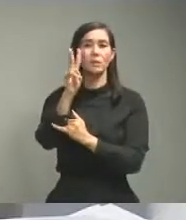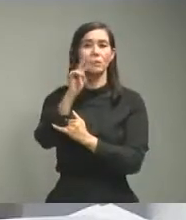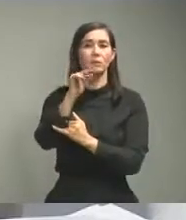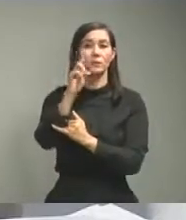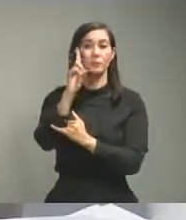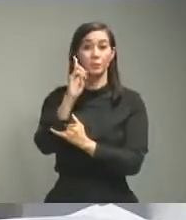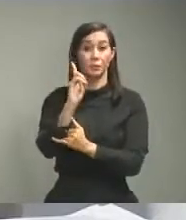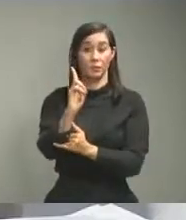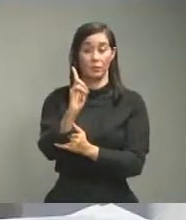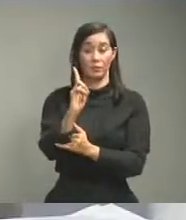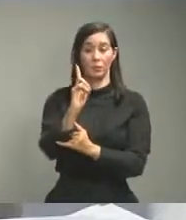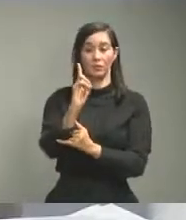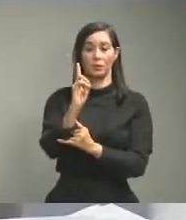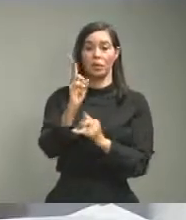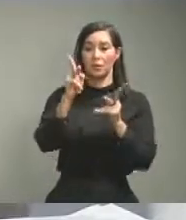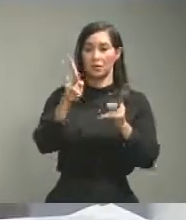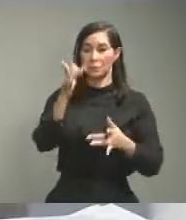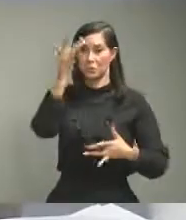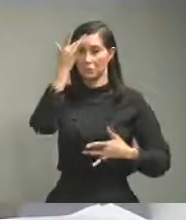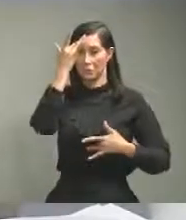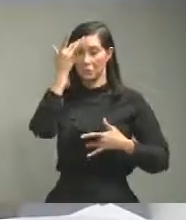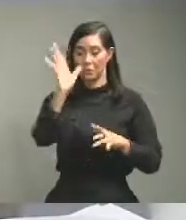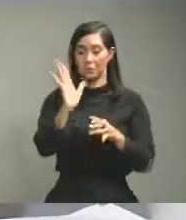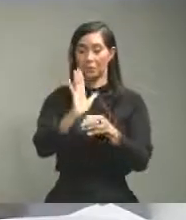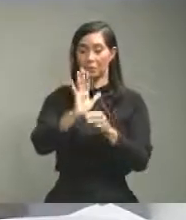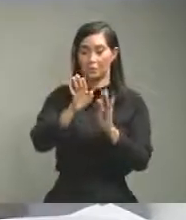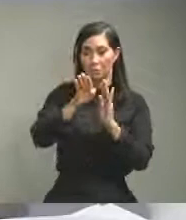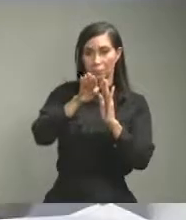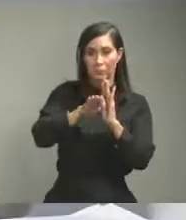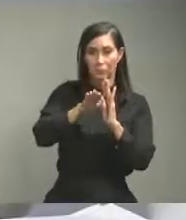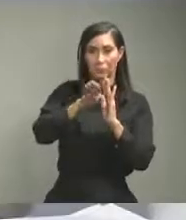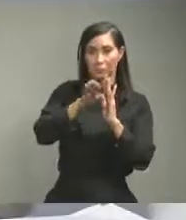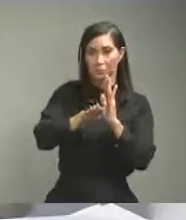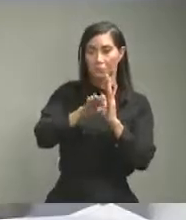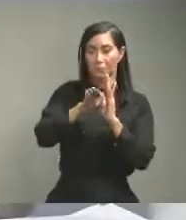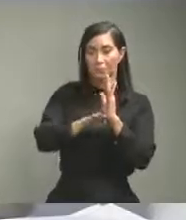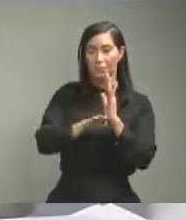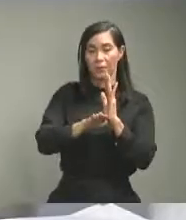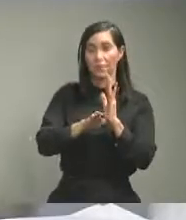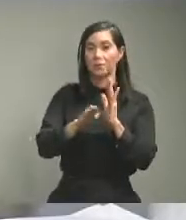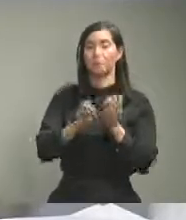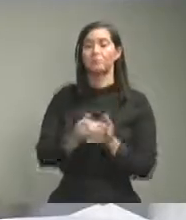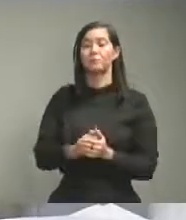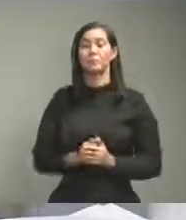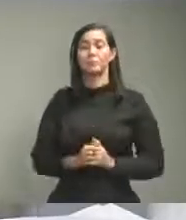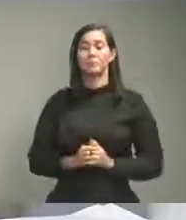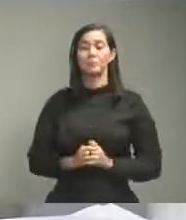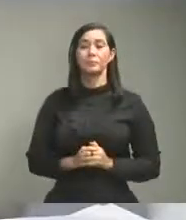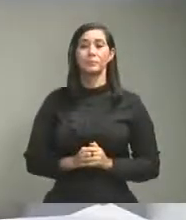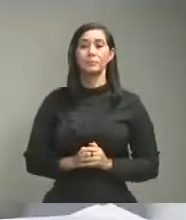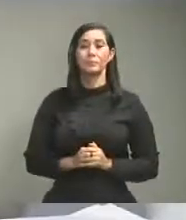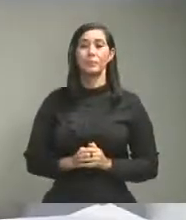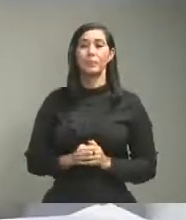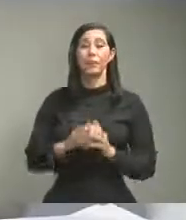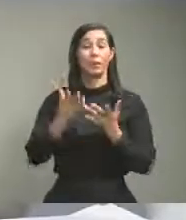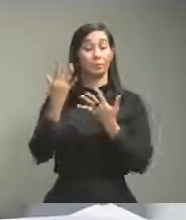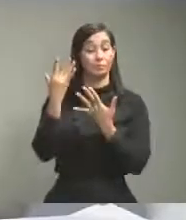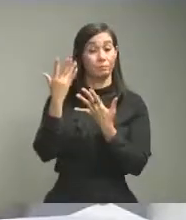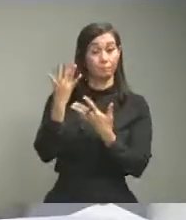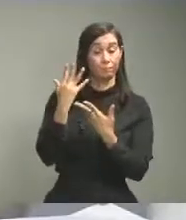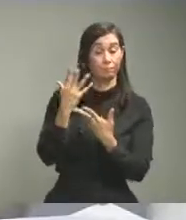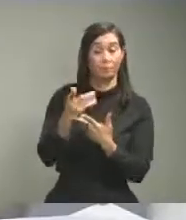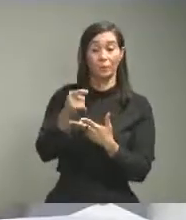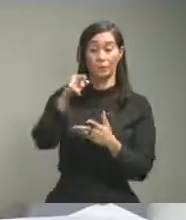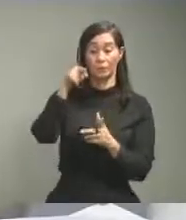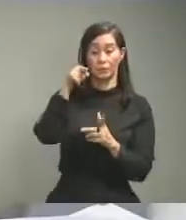Esperamos y es nuestro deseo de que esta tendencia a los